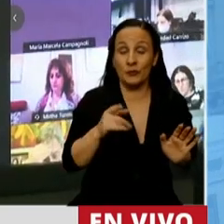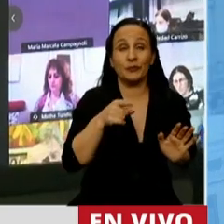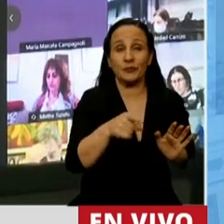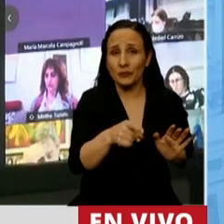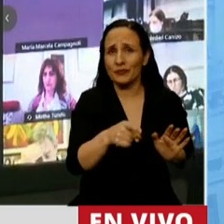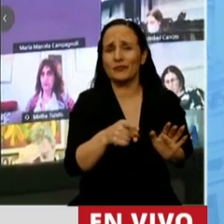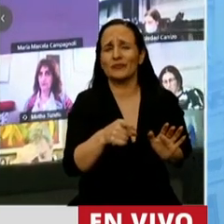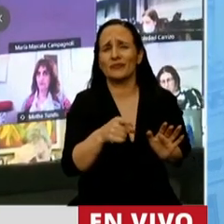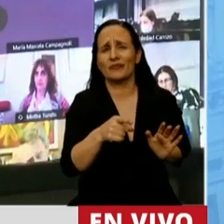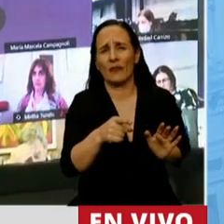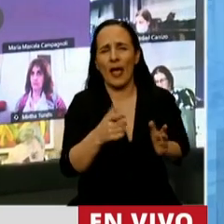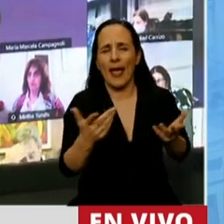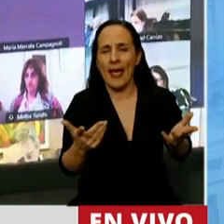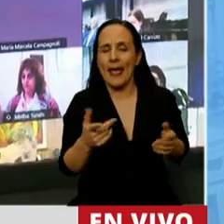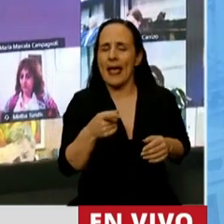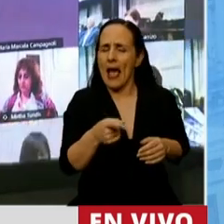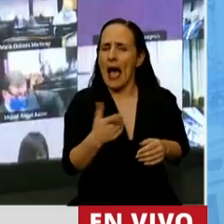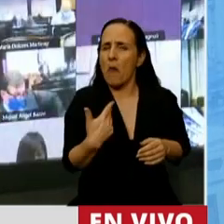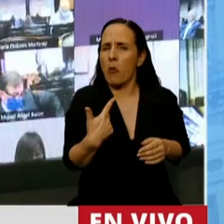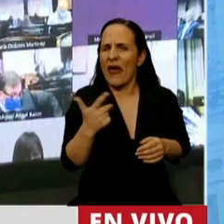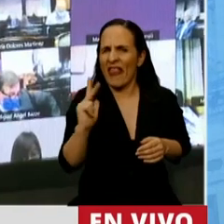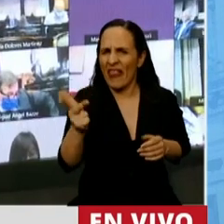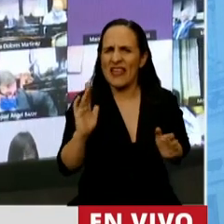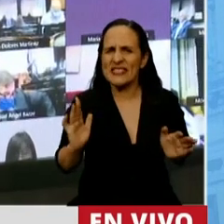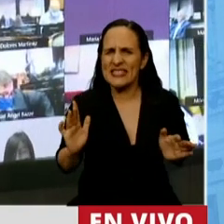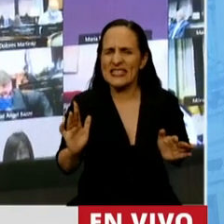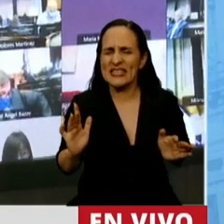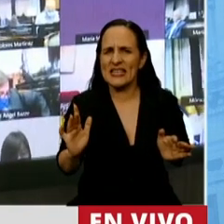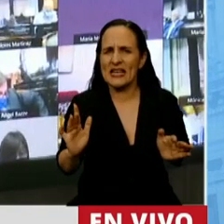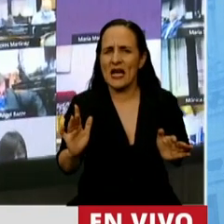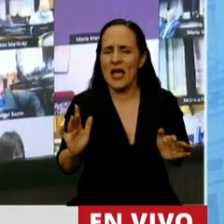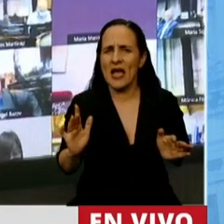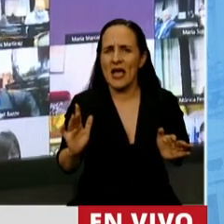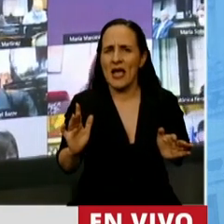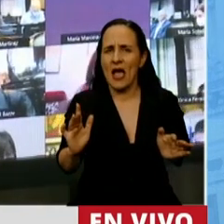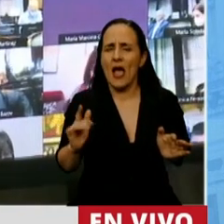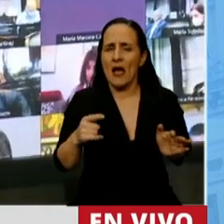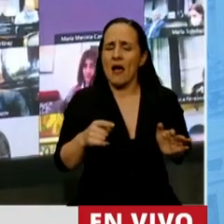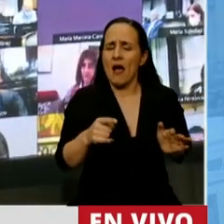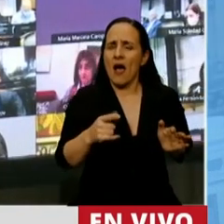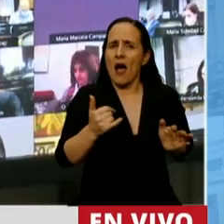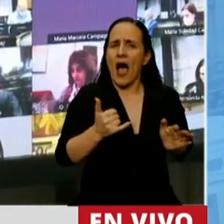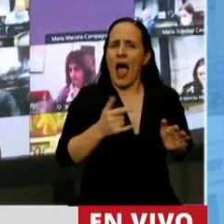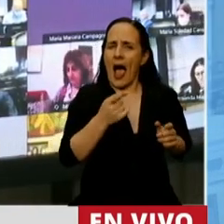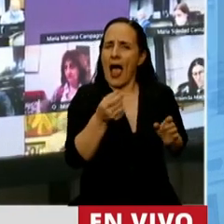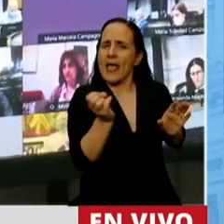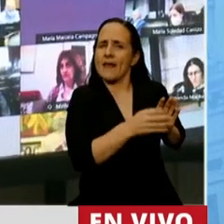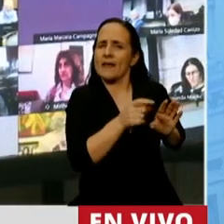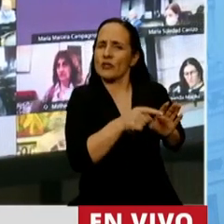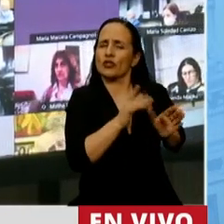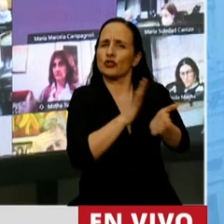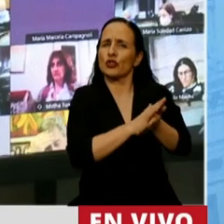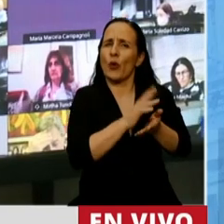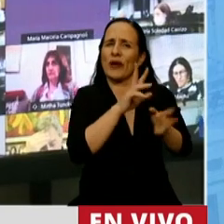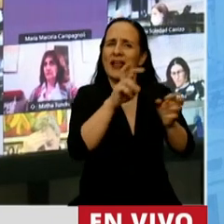entre otras cosas podemos decir que tenemos la garantía del tesoro en lo que se